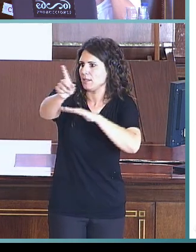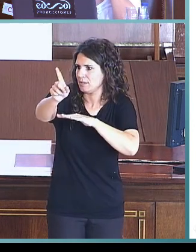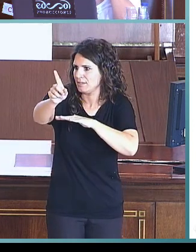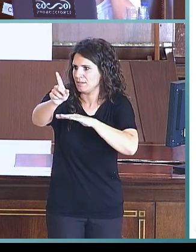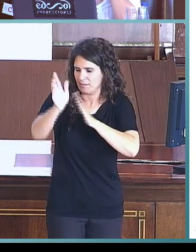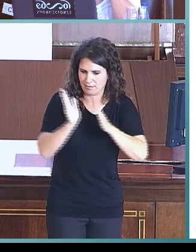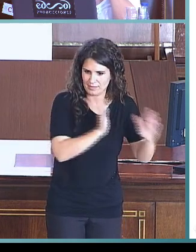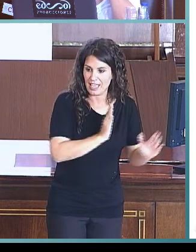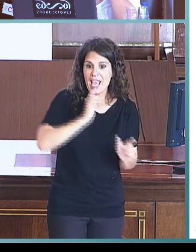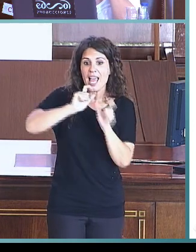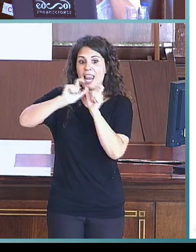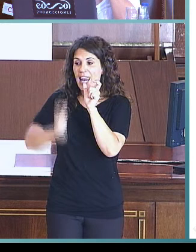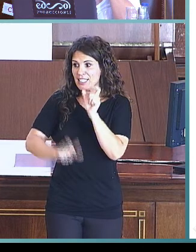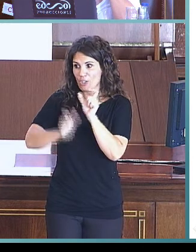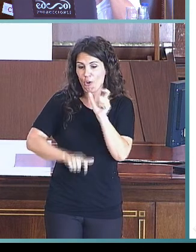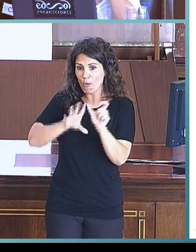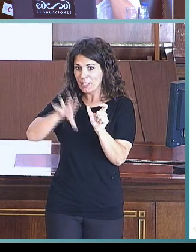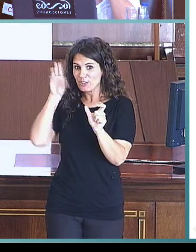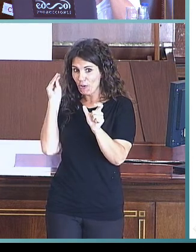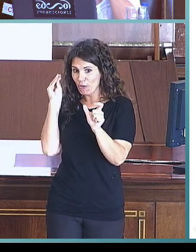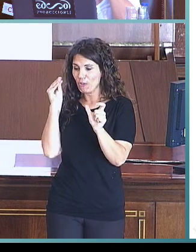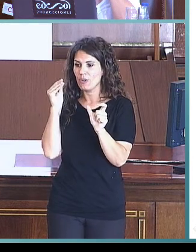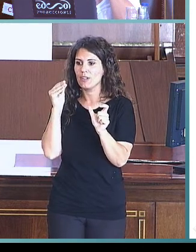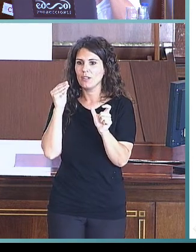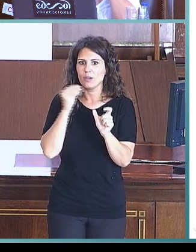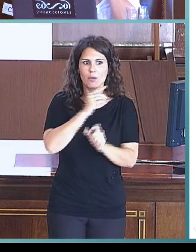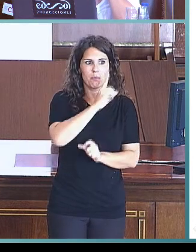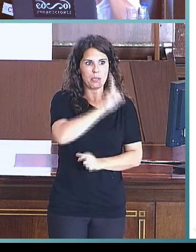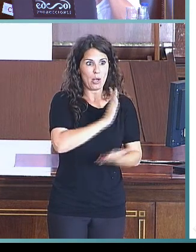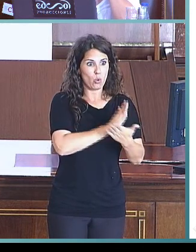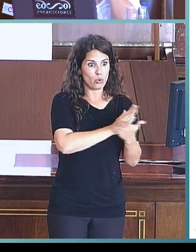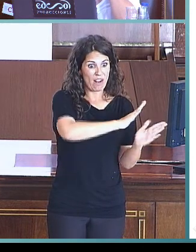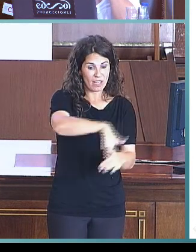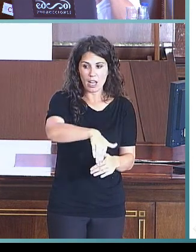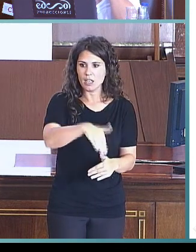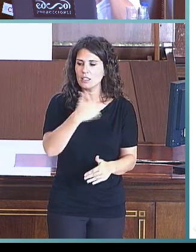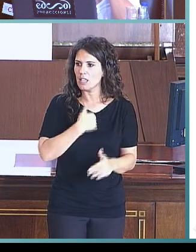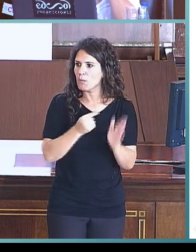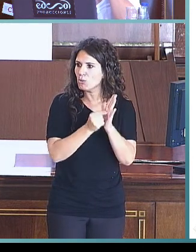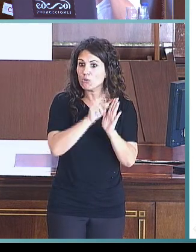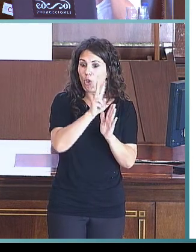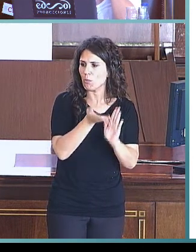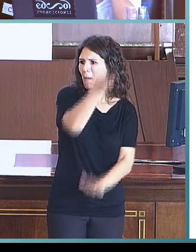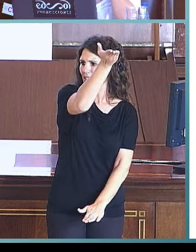comprensión de léxico, al final del primer año ya estamos encontrando puntuaciones superiores al dos.